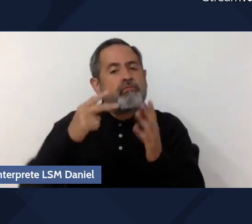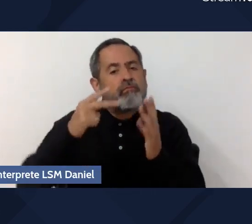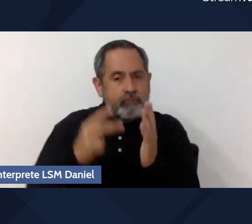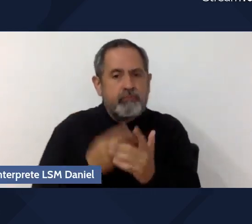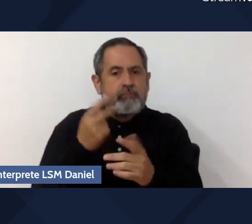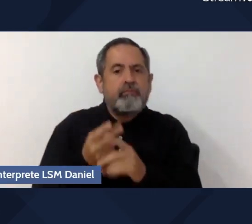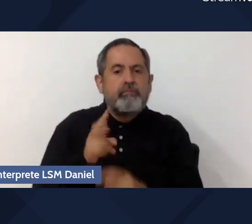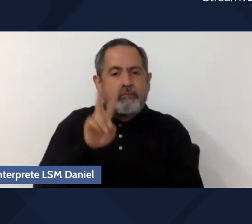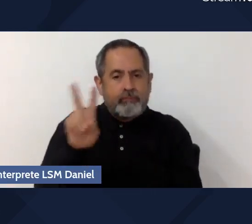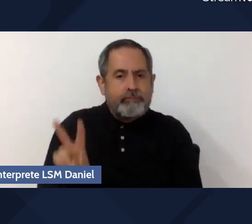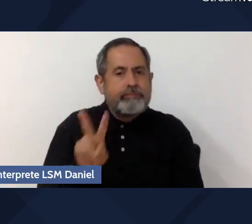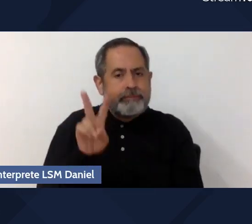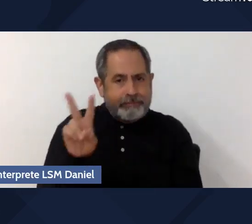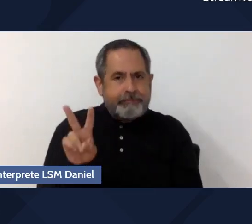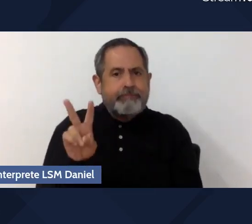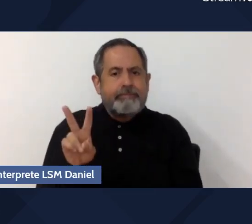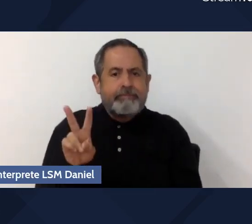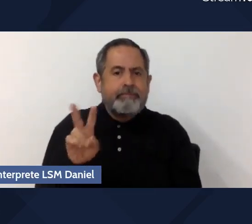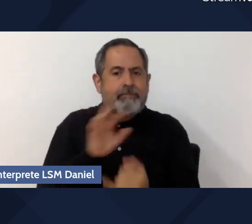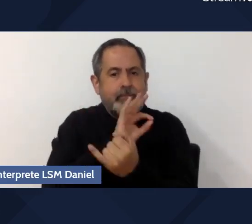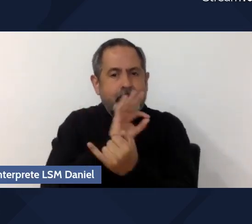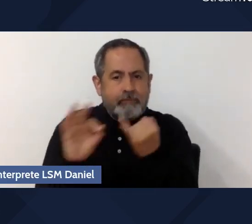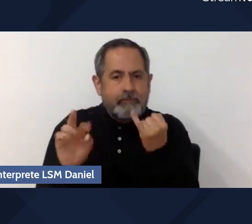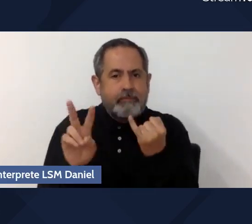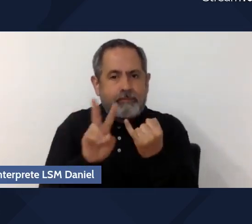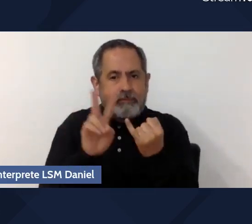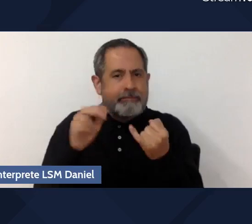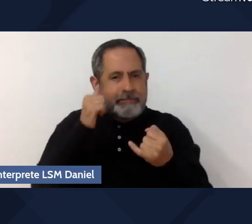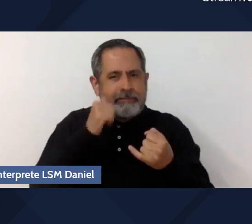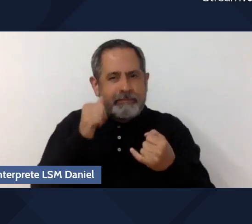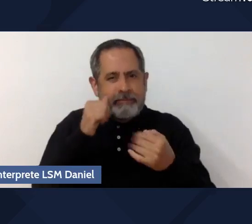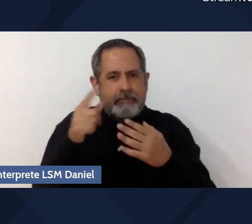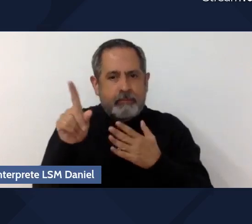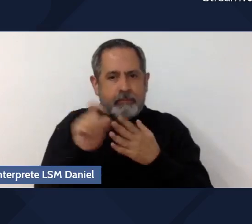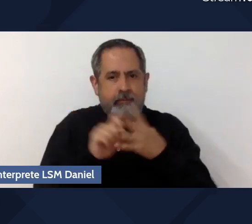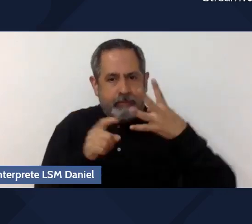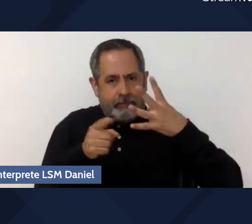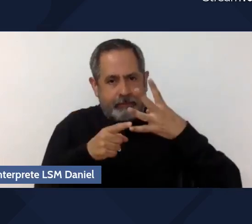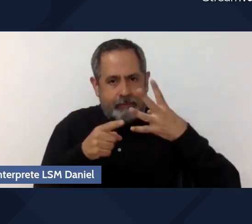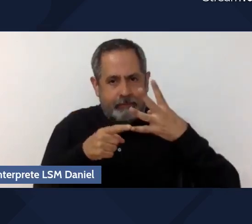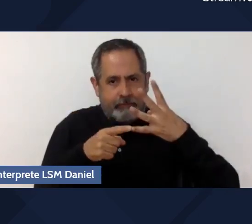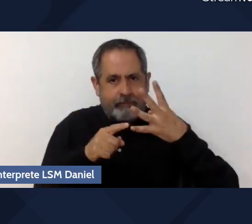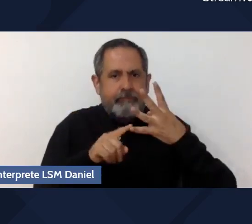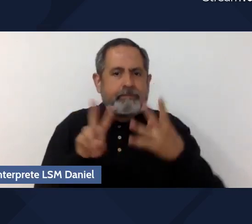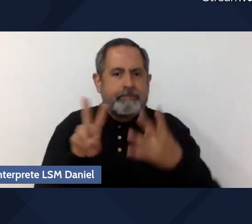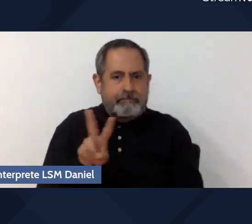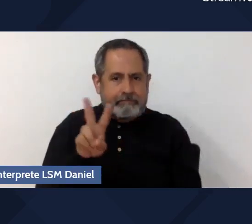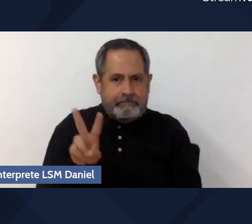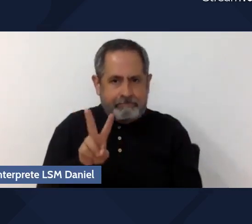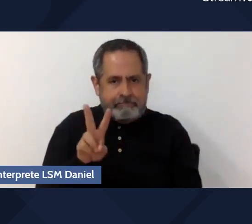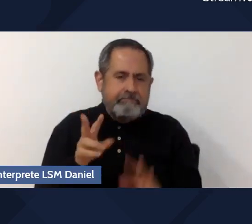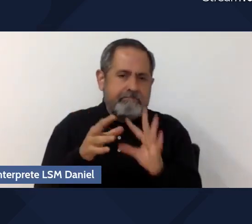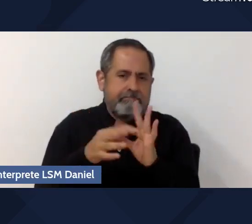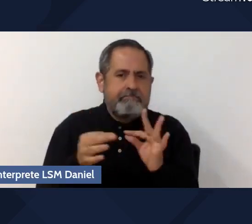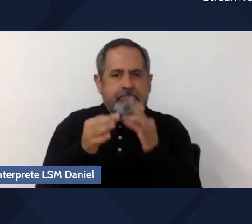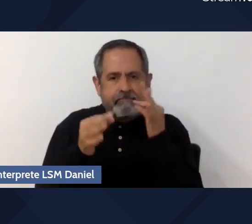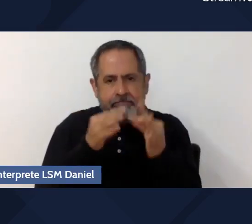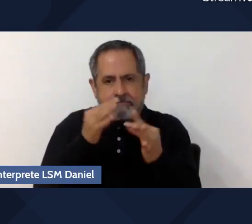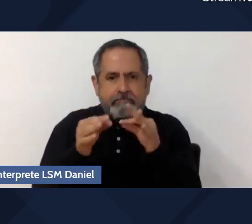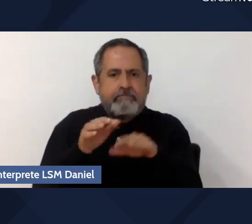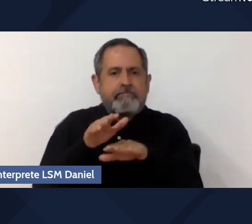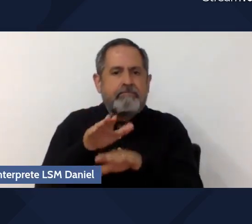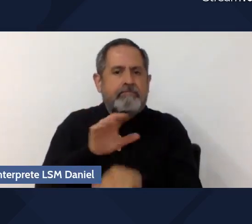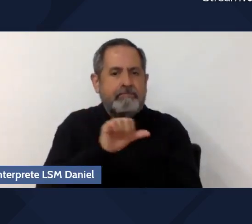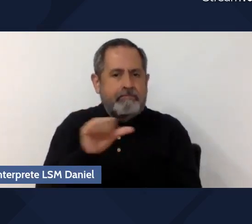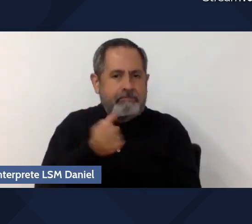viernes más, otro último viernes de cada mes, con estas pláticas de salud, y pues muy buen